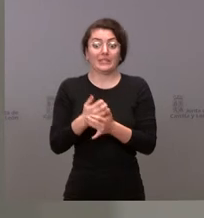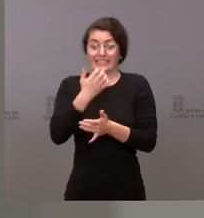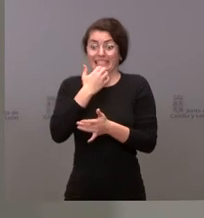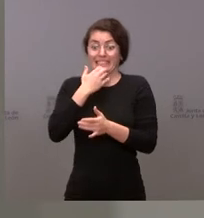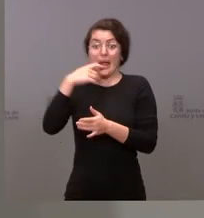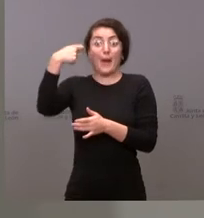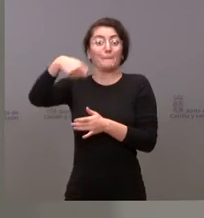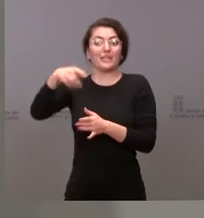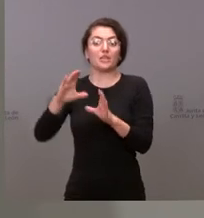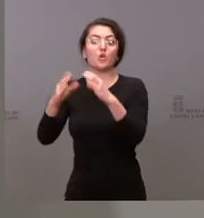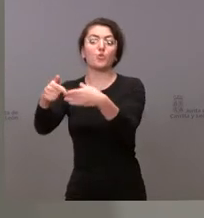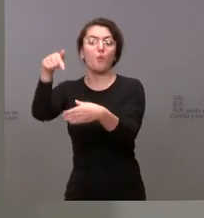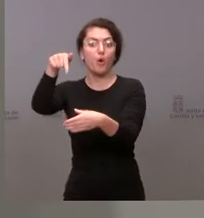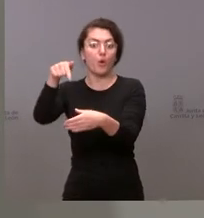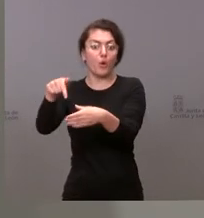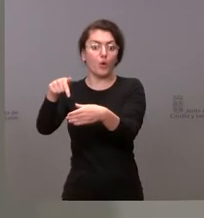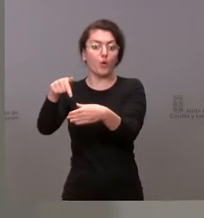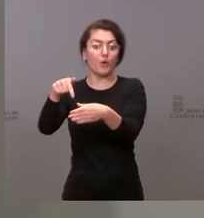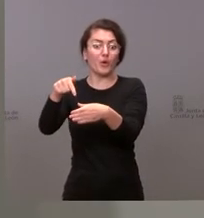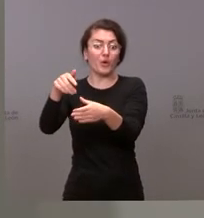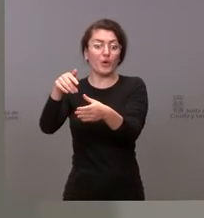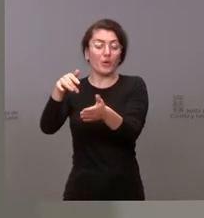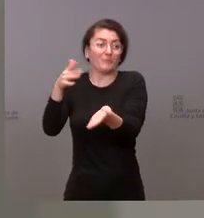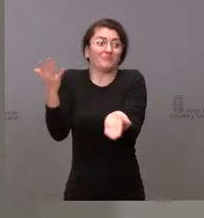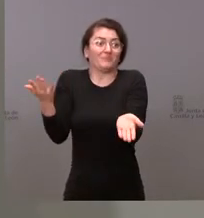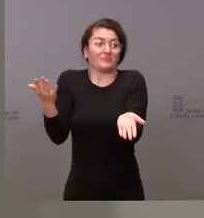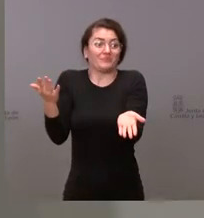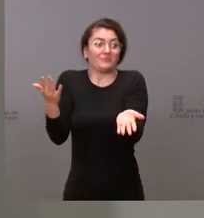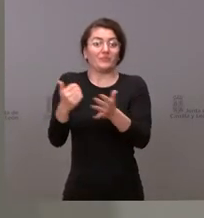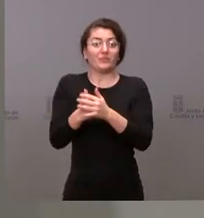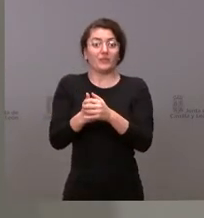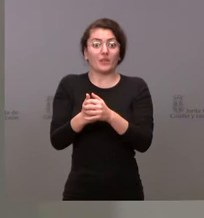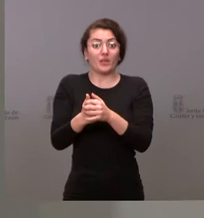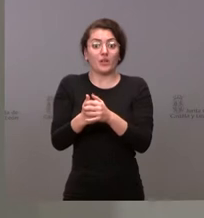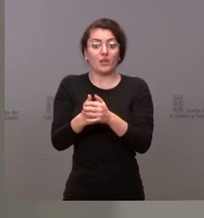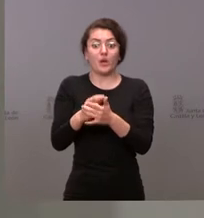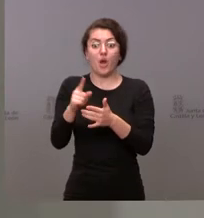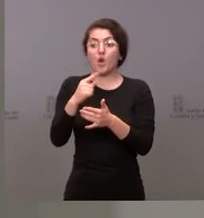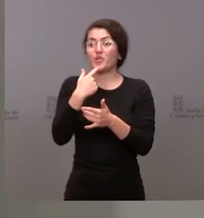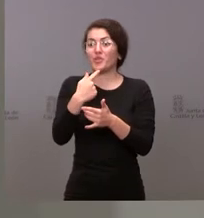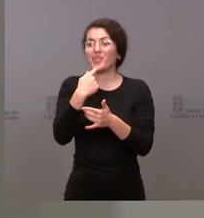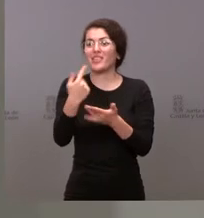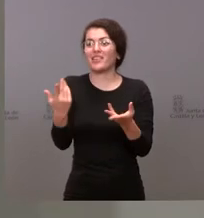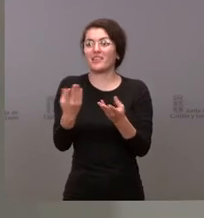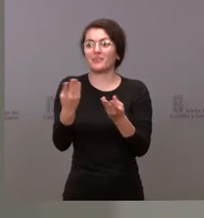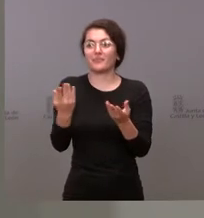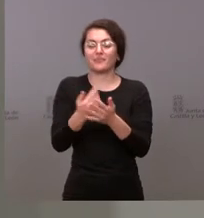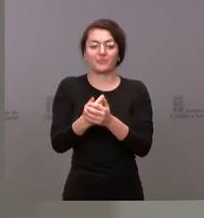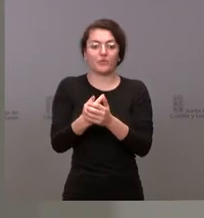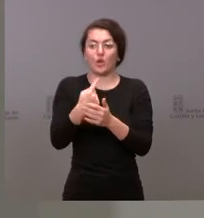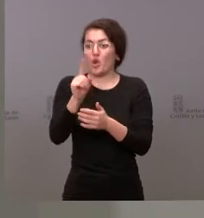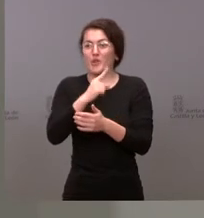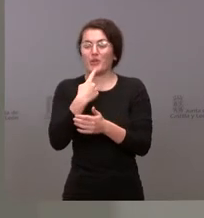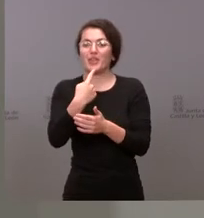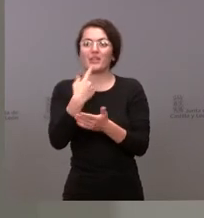esto lejos lejos de decir a quien estaba en el uso de la palabra en ese momento por su partido oye